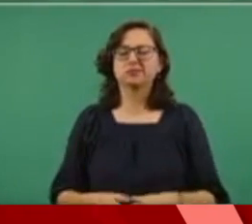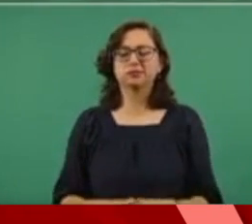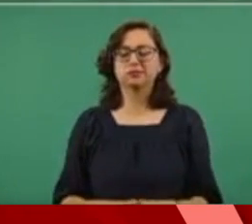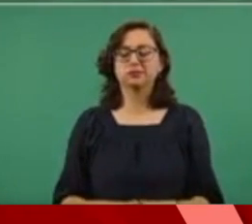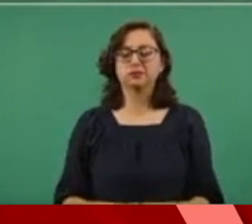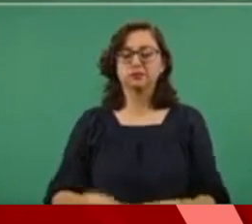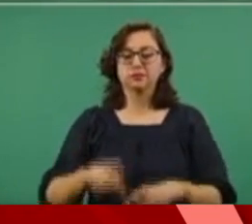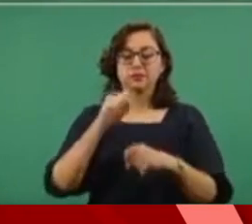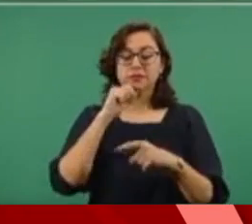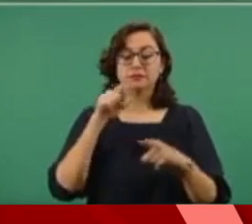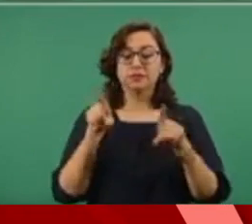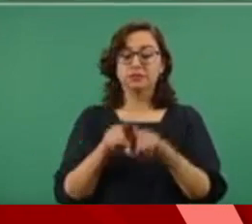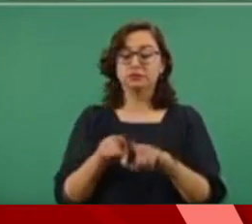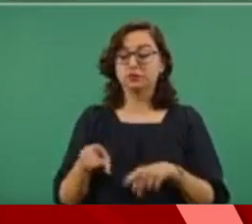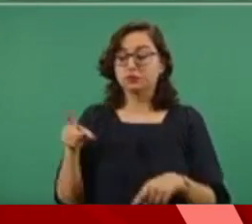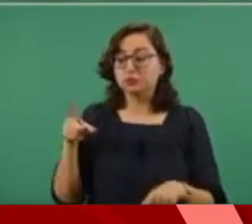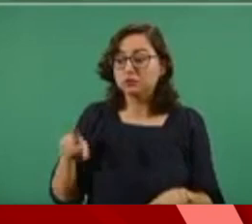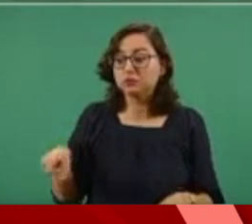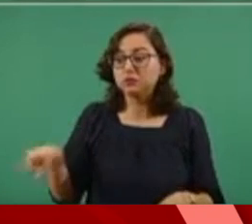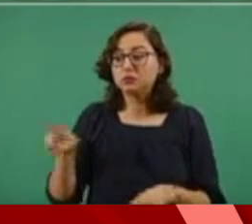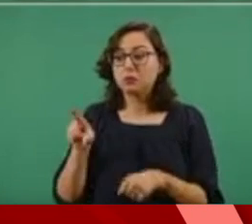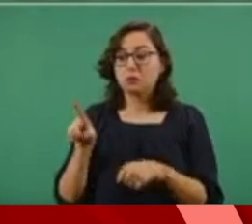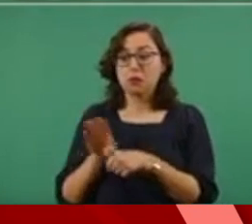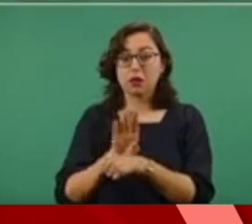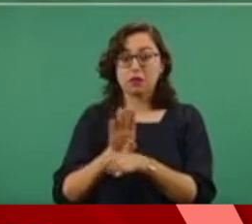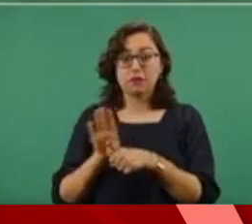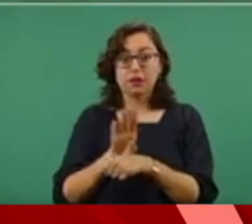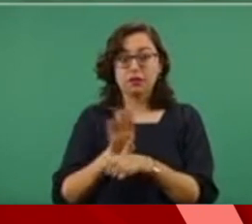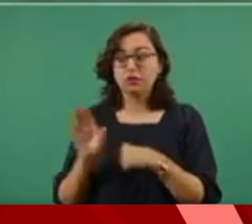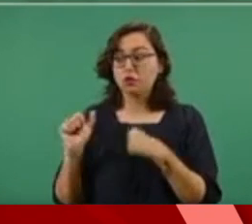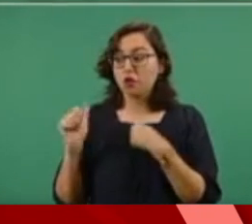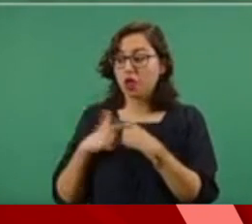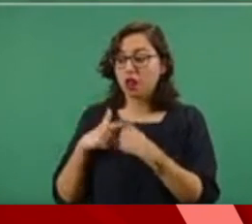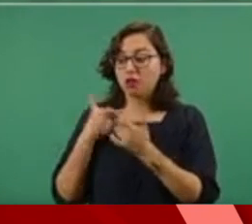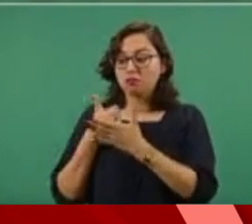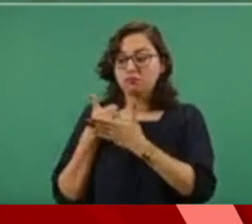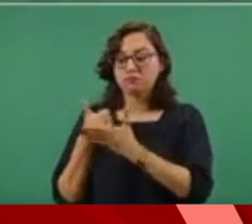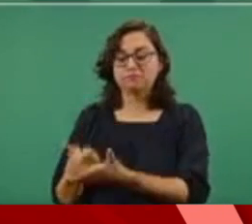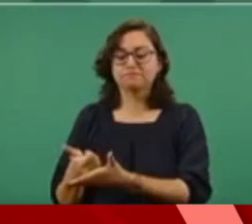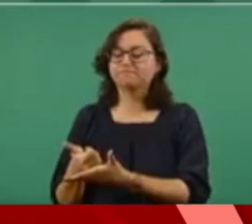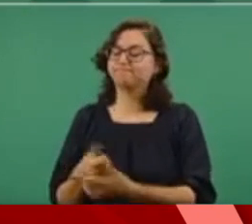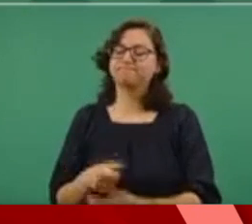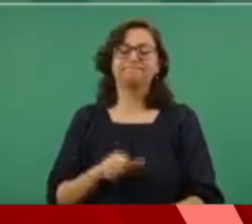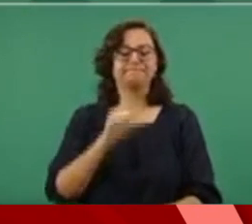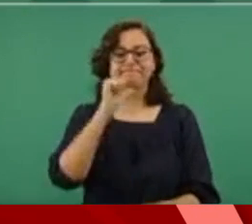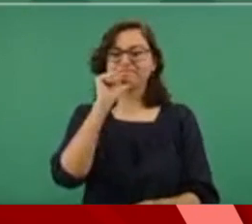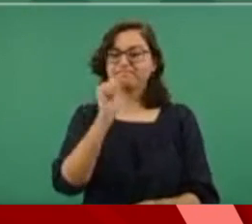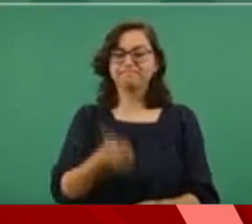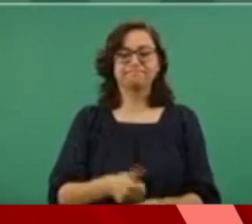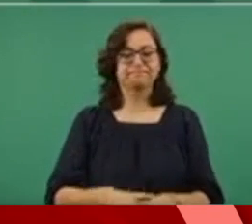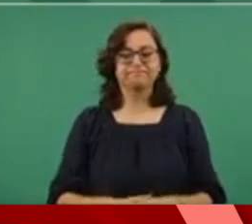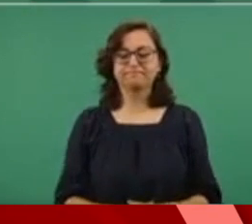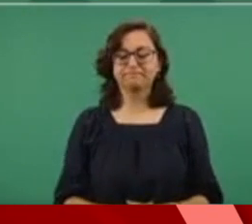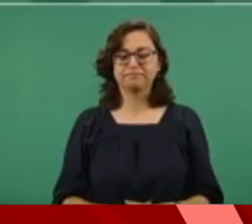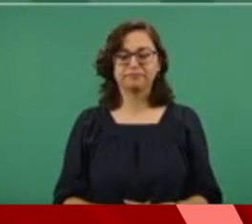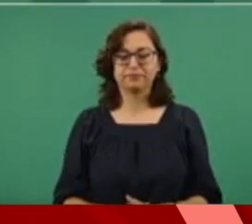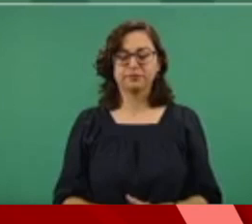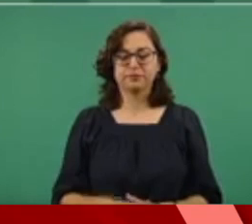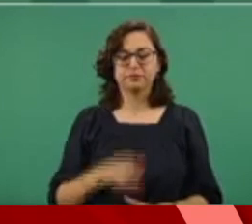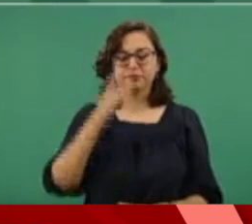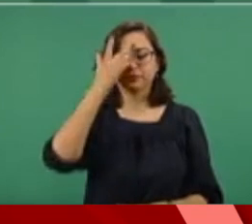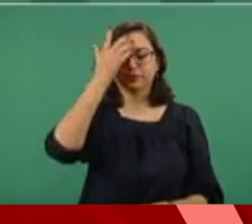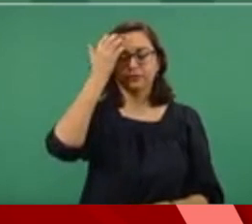a los partidos. Los han entendido